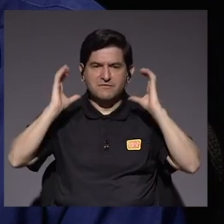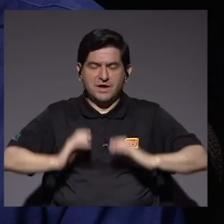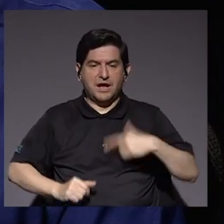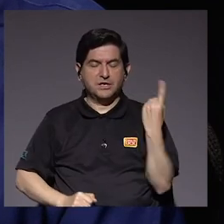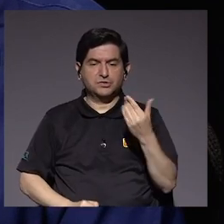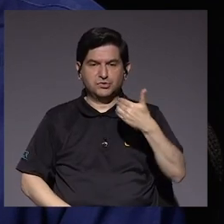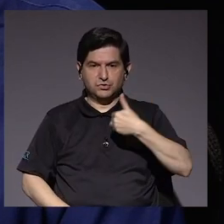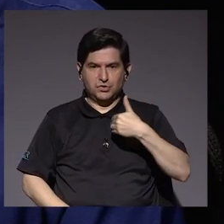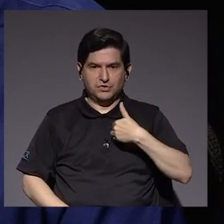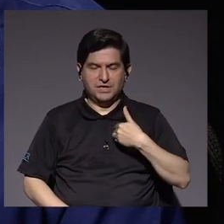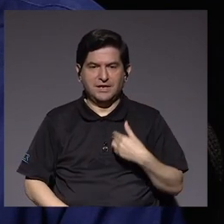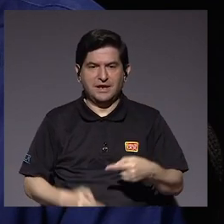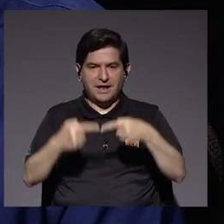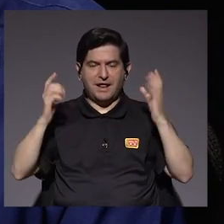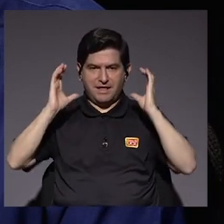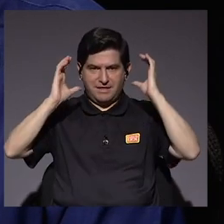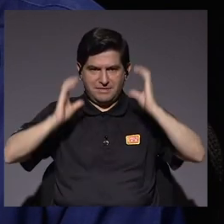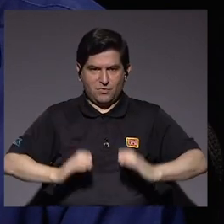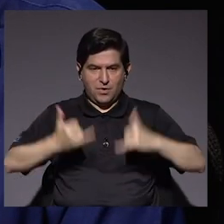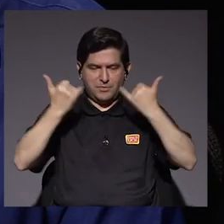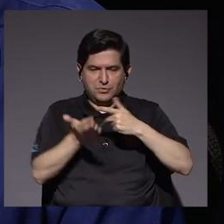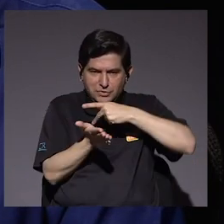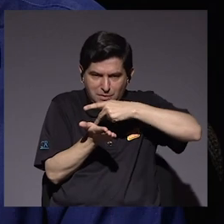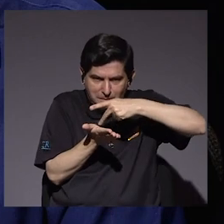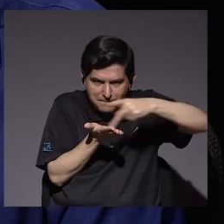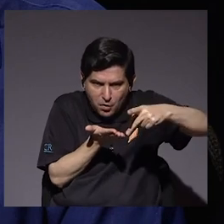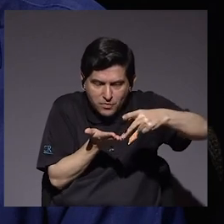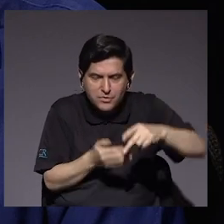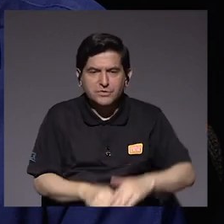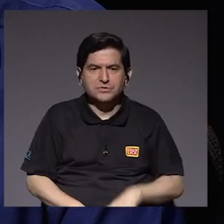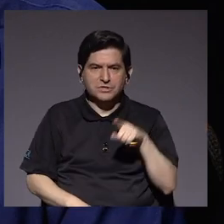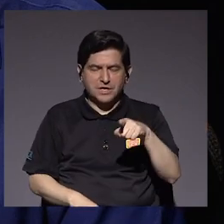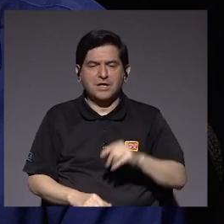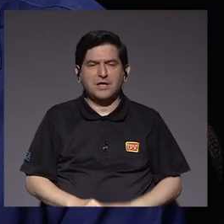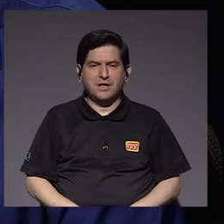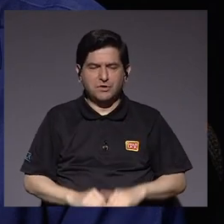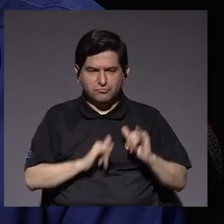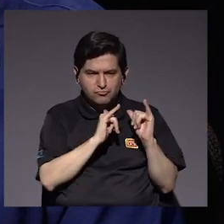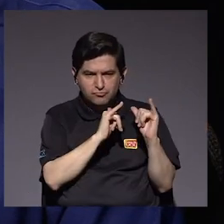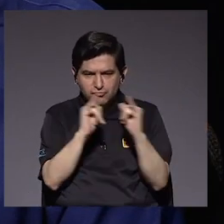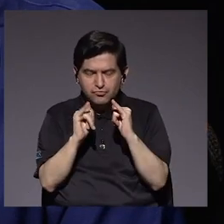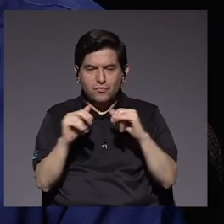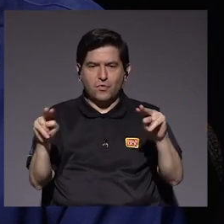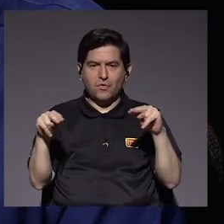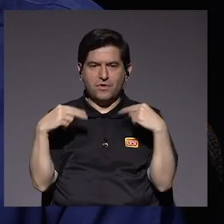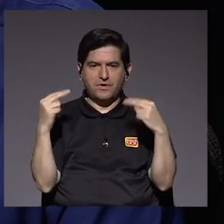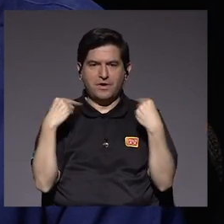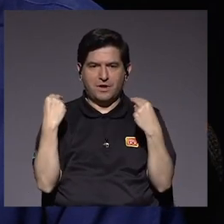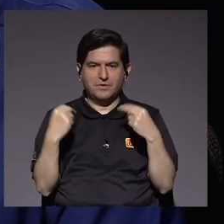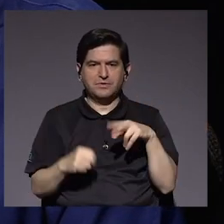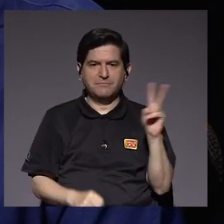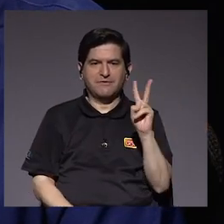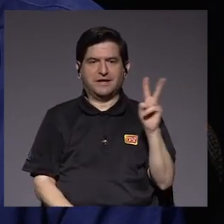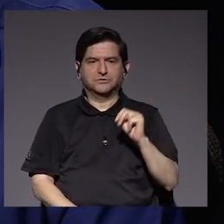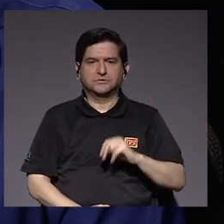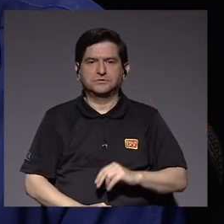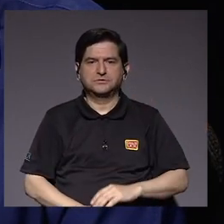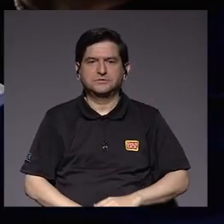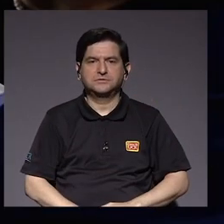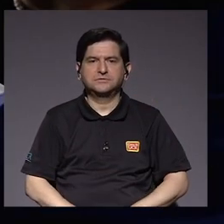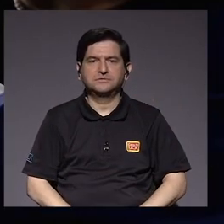reciban solamente los anticuerpos ya purificados y estandarizados para neutralizar el virus.